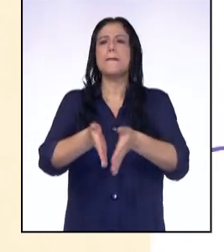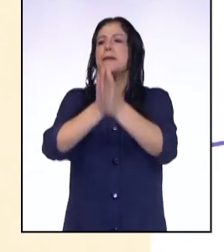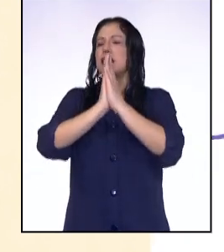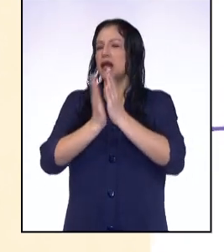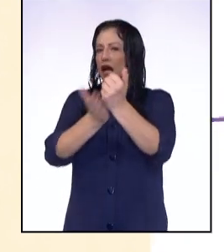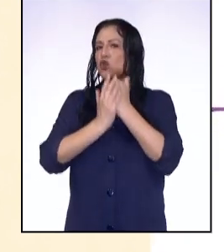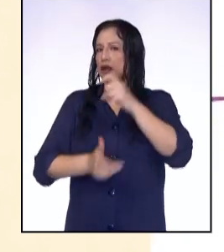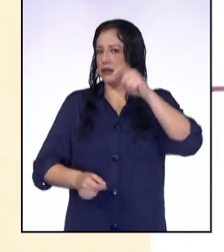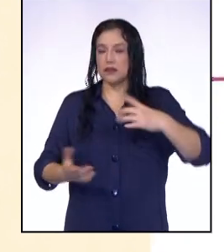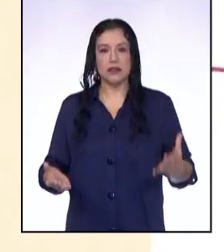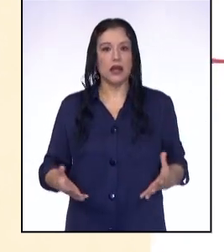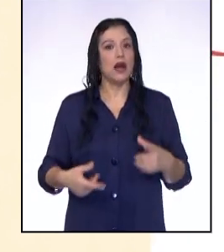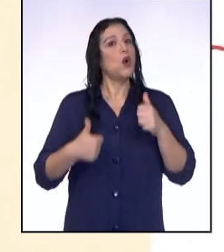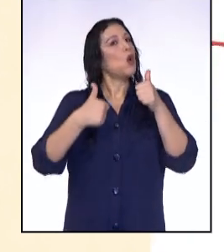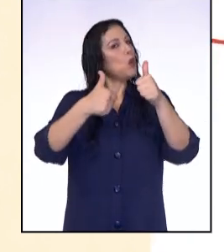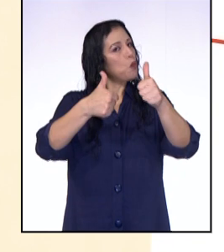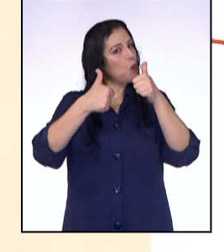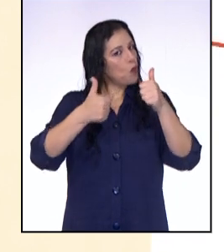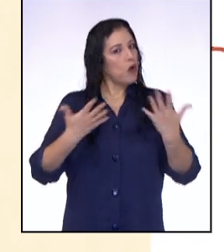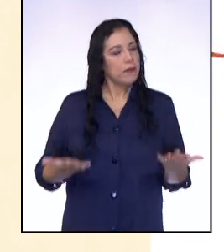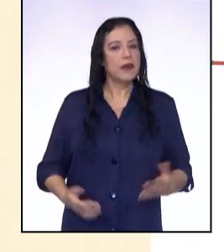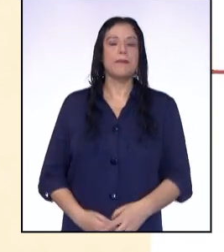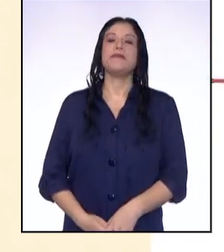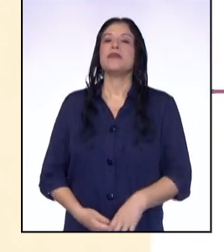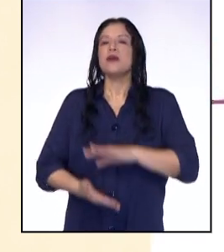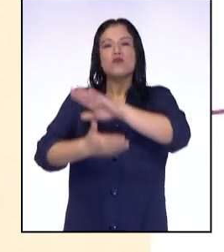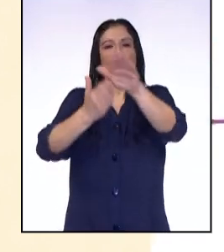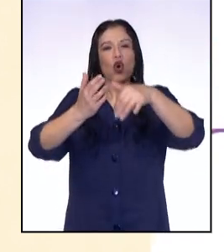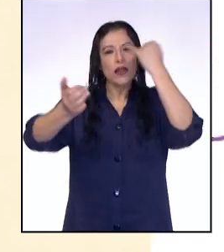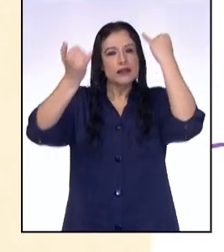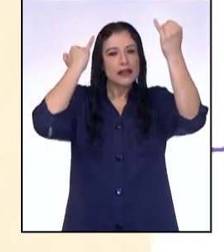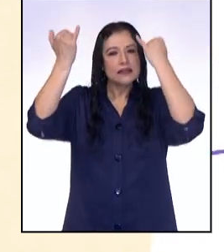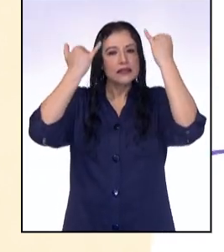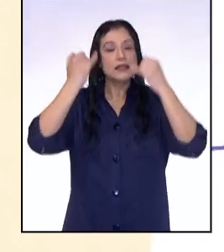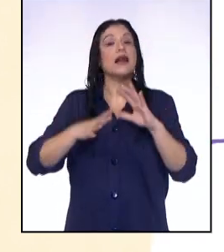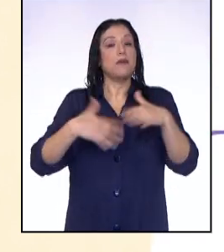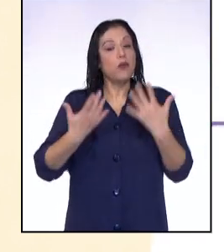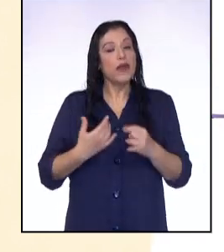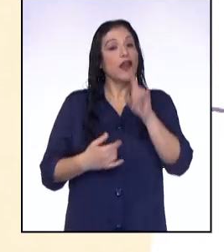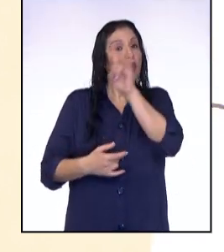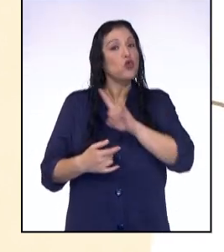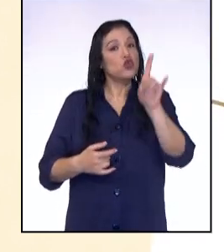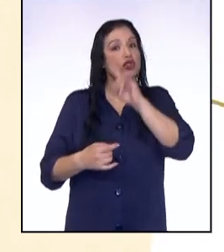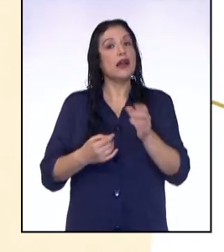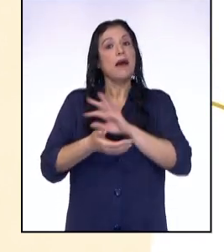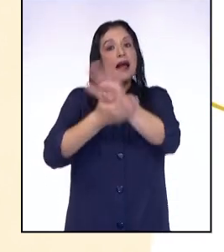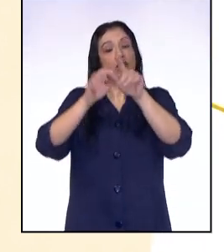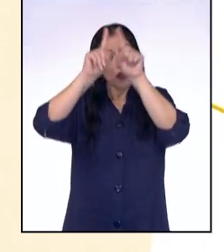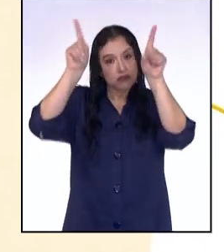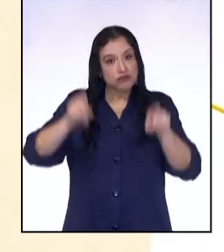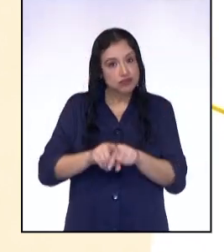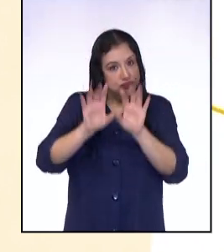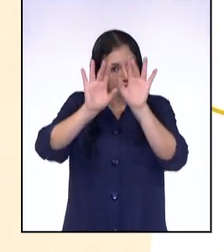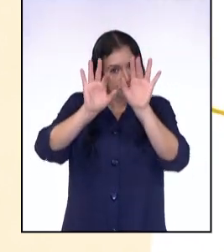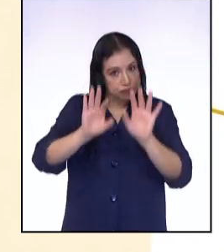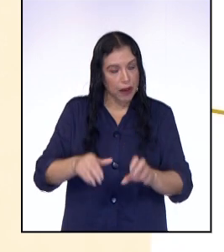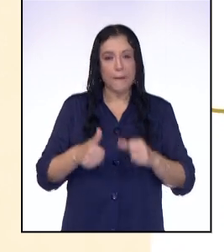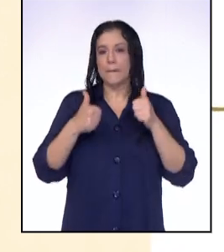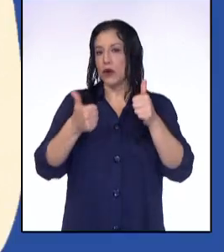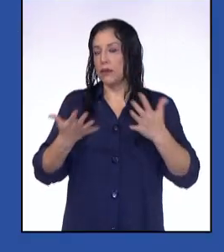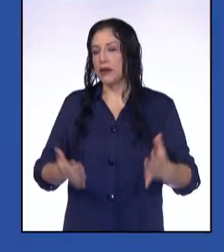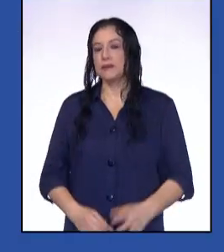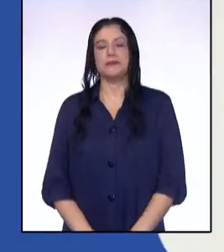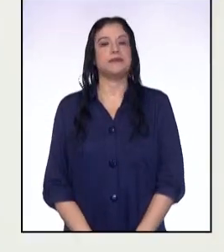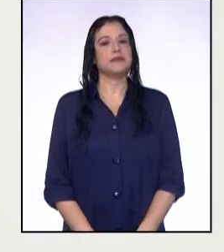ayuda. ¡Bastante bien, chicos! Todas esas ideas serán insumo para el contenido de los textos que utilizarás en tu infografía.